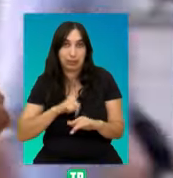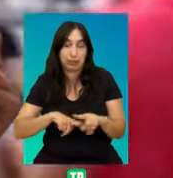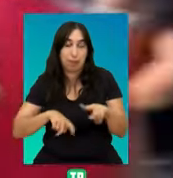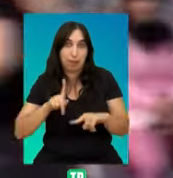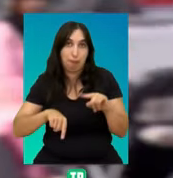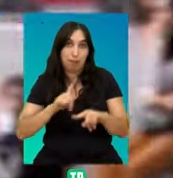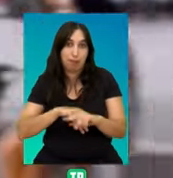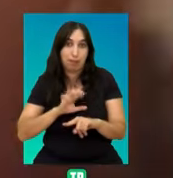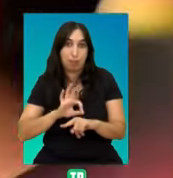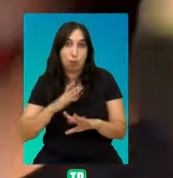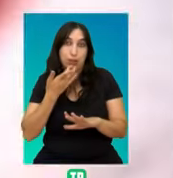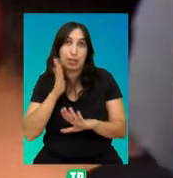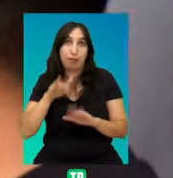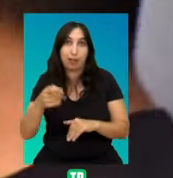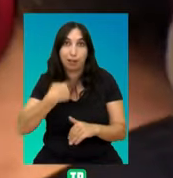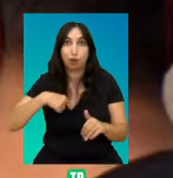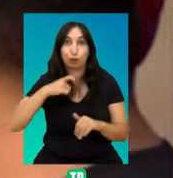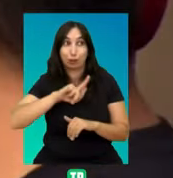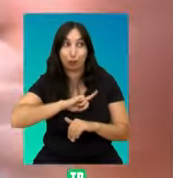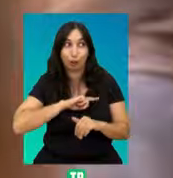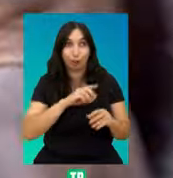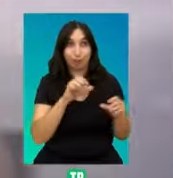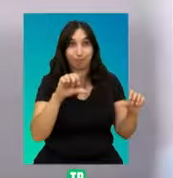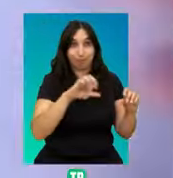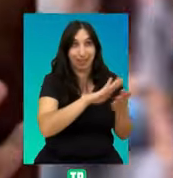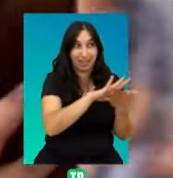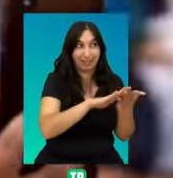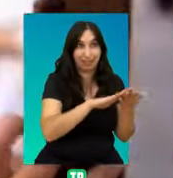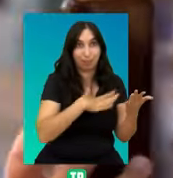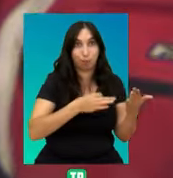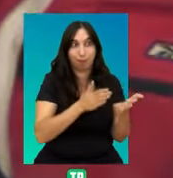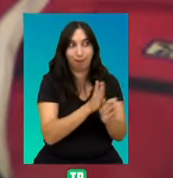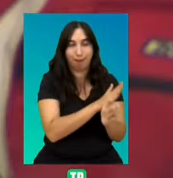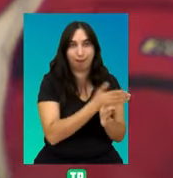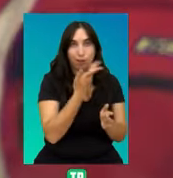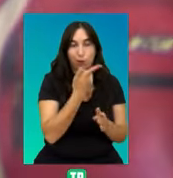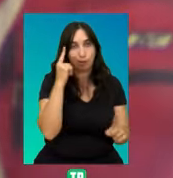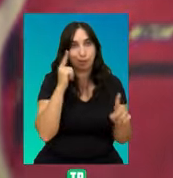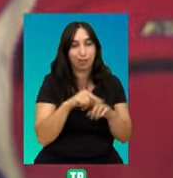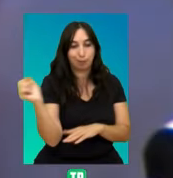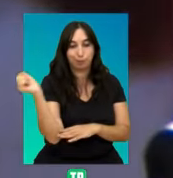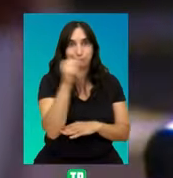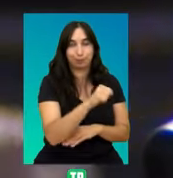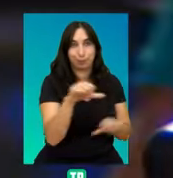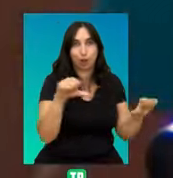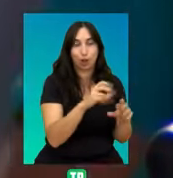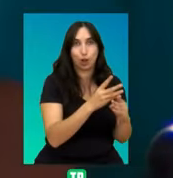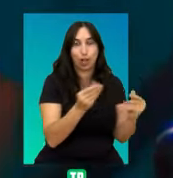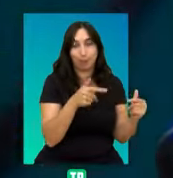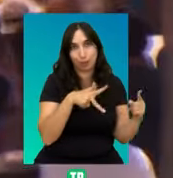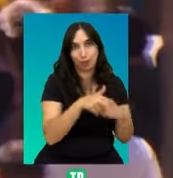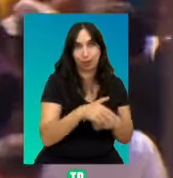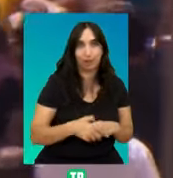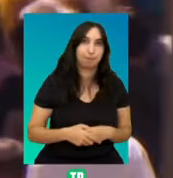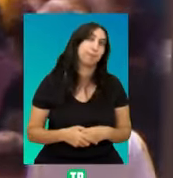de tiempo, o si por el contrario nos anticiparemos a los principales desastres y podremos ganarle de esta forma la partida al colapso